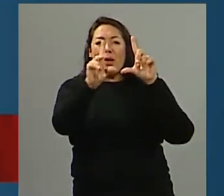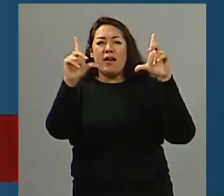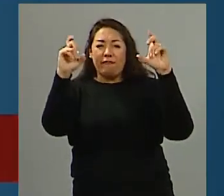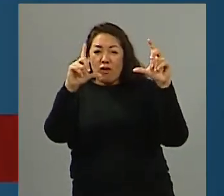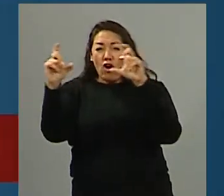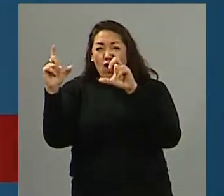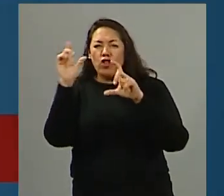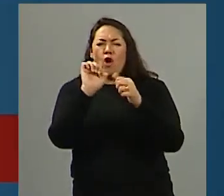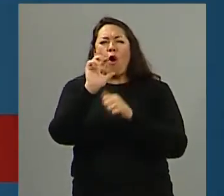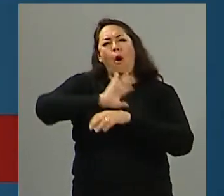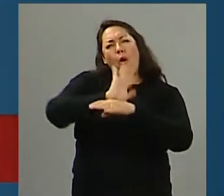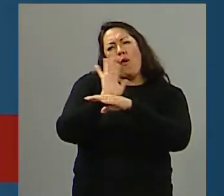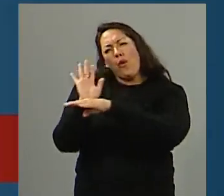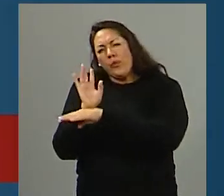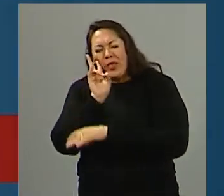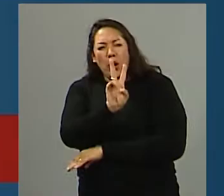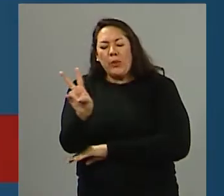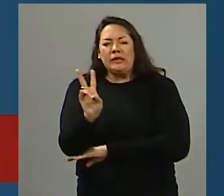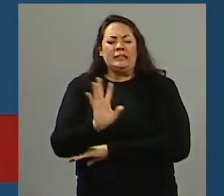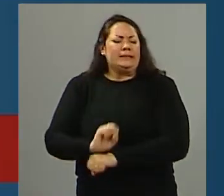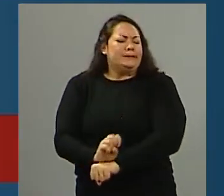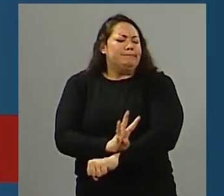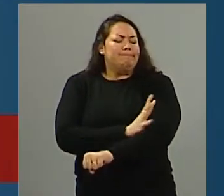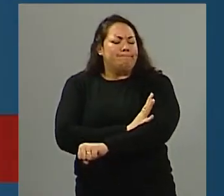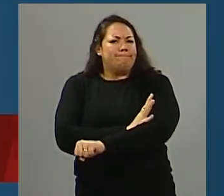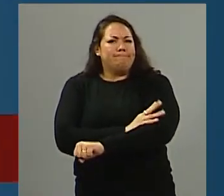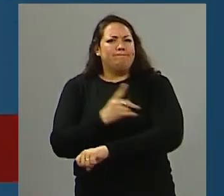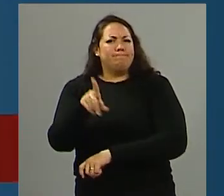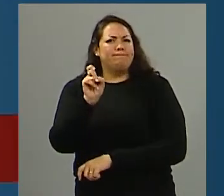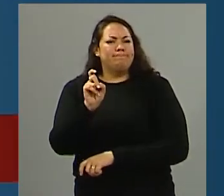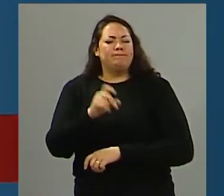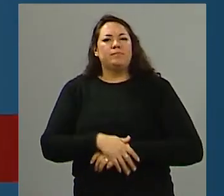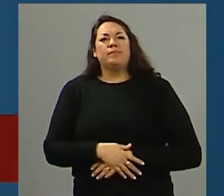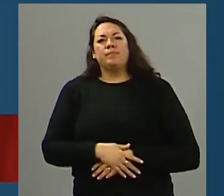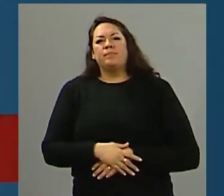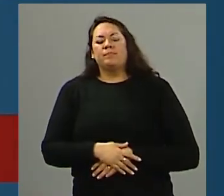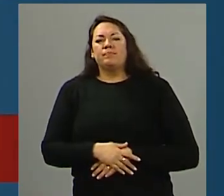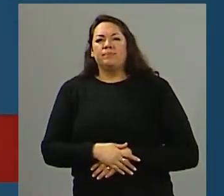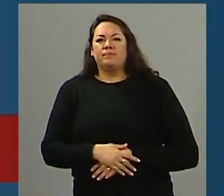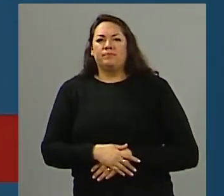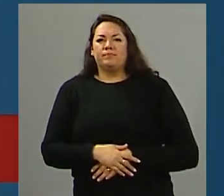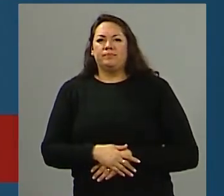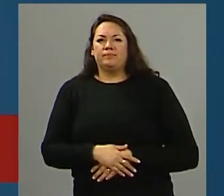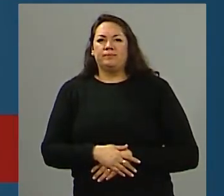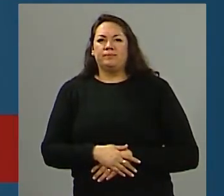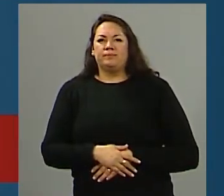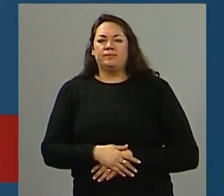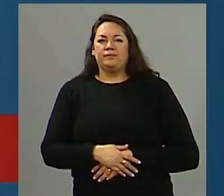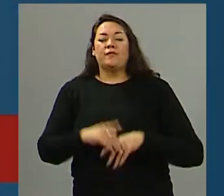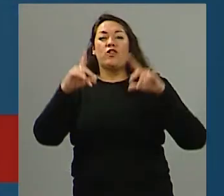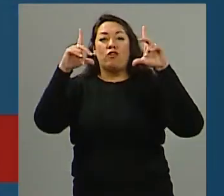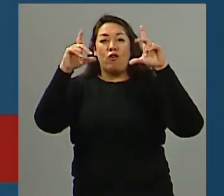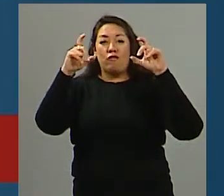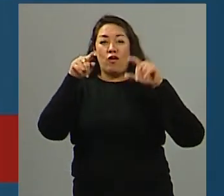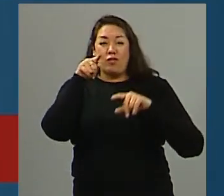nuevas identificaciones. Fíjate que no se pudo identificar mucho una foto que fue justamente etapa de todo el mundo que